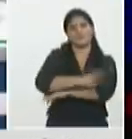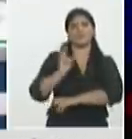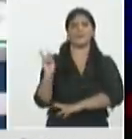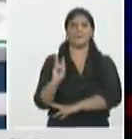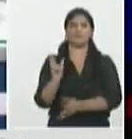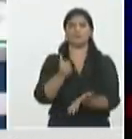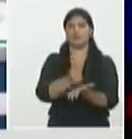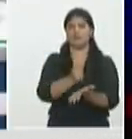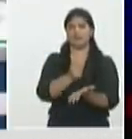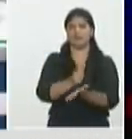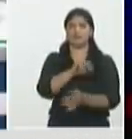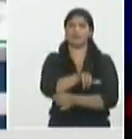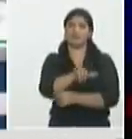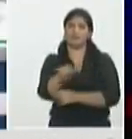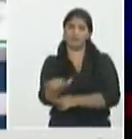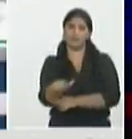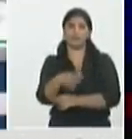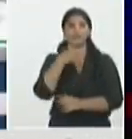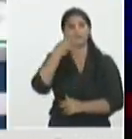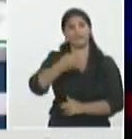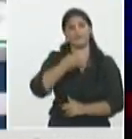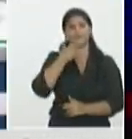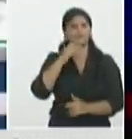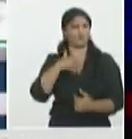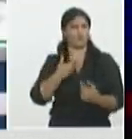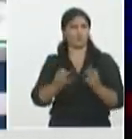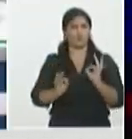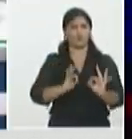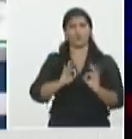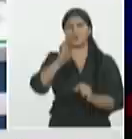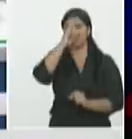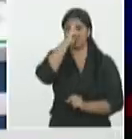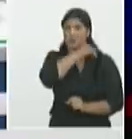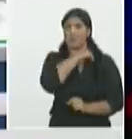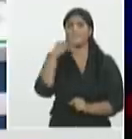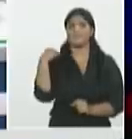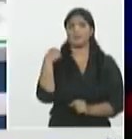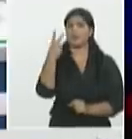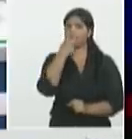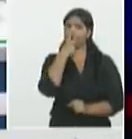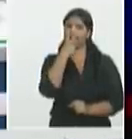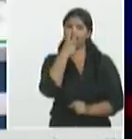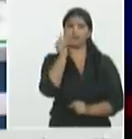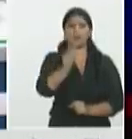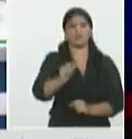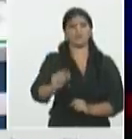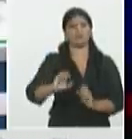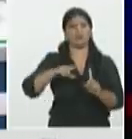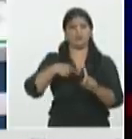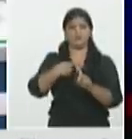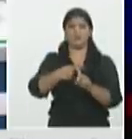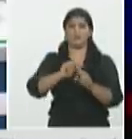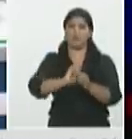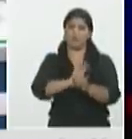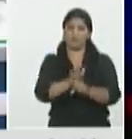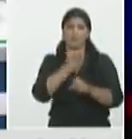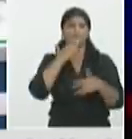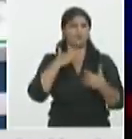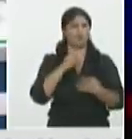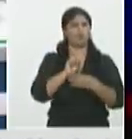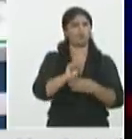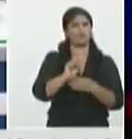también contándonos cómo se cuidan allí nuestros colaboradores y atienden a los pacientes contagiados con el nuevo coronavirus